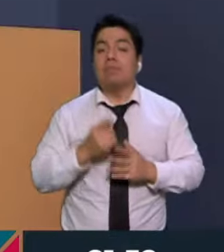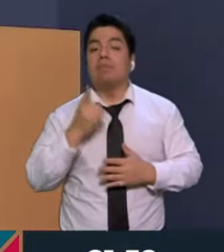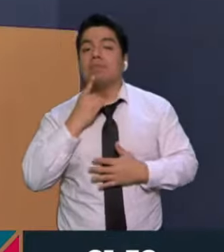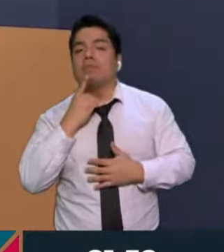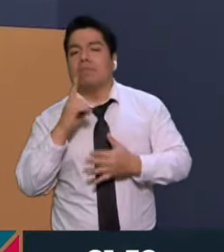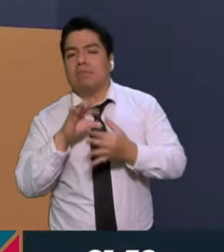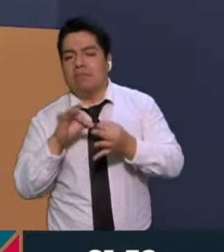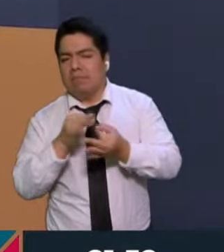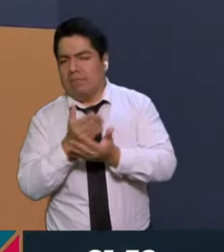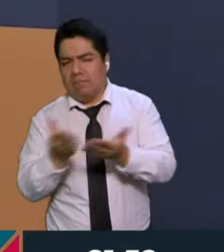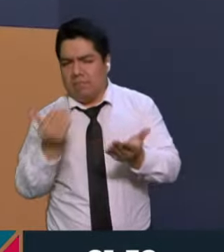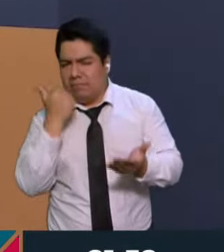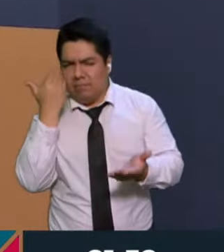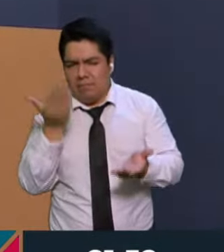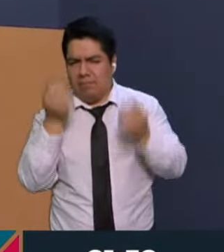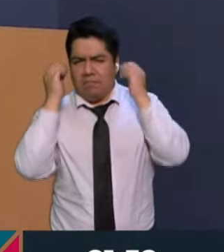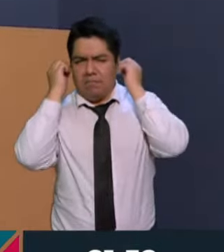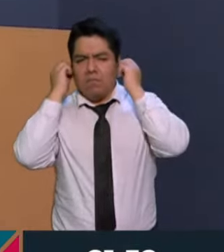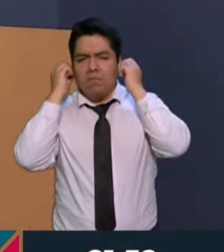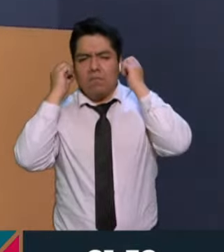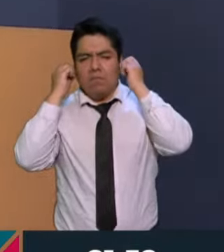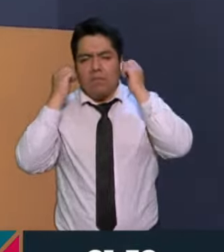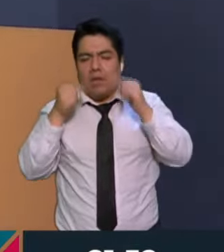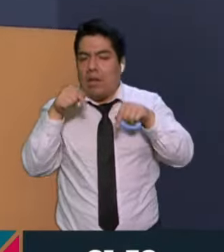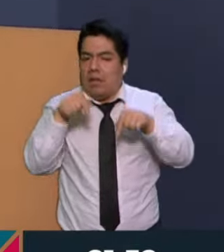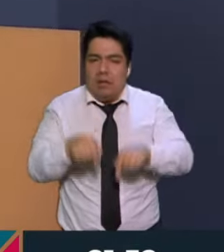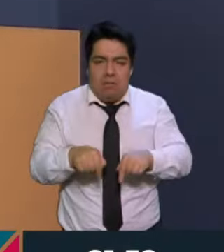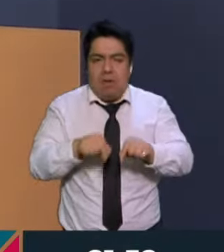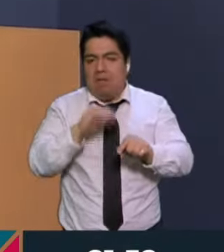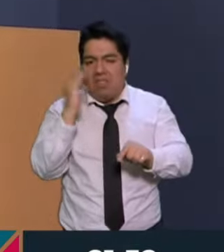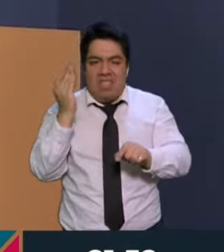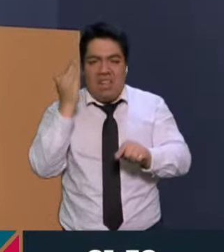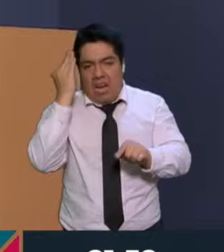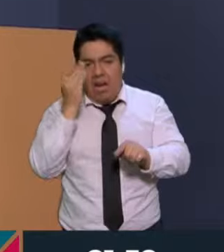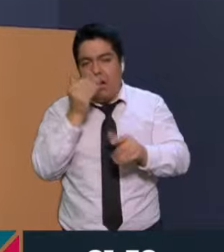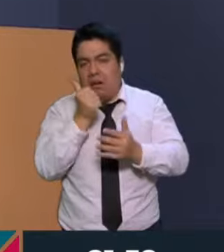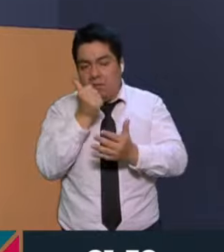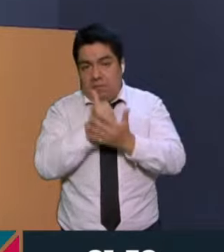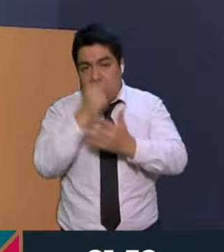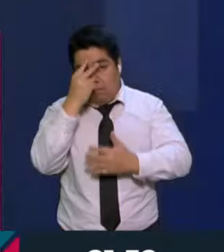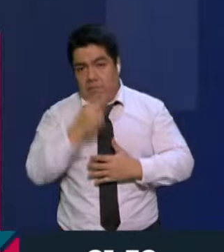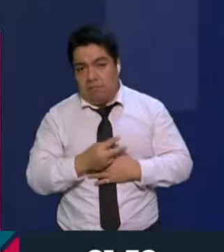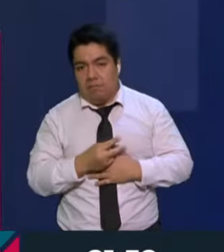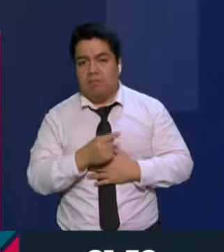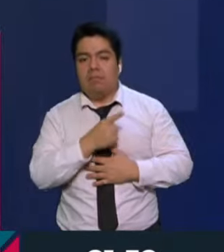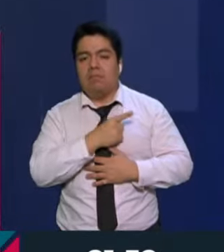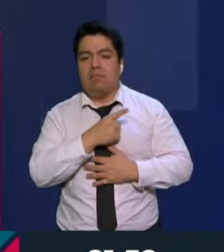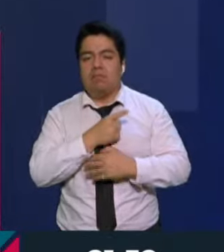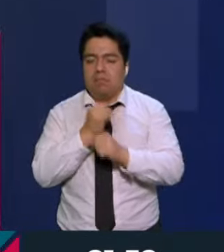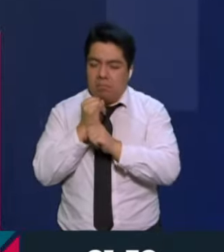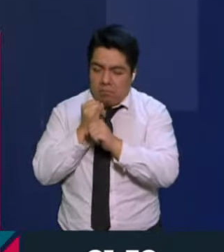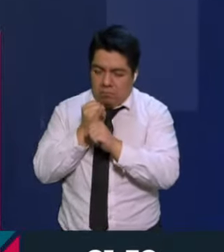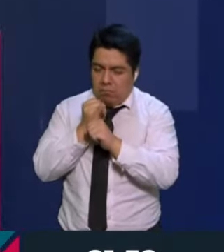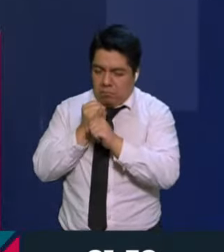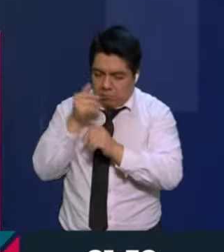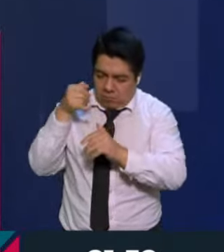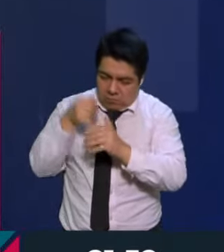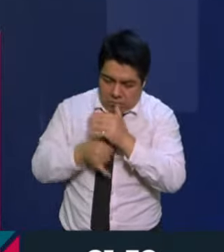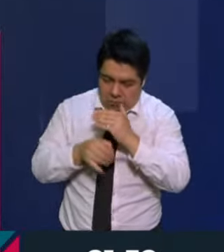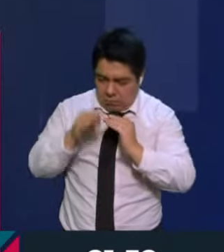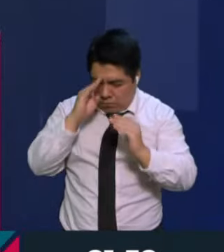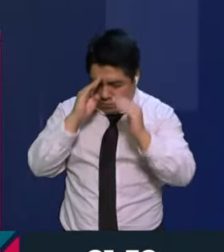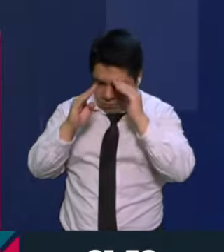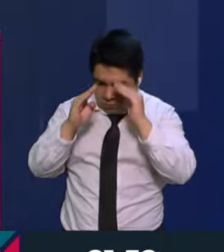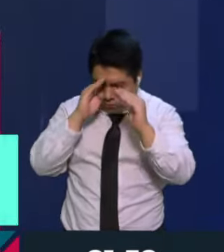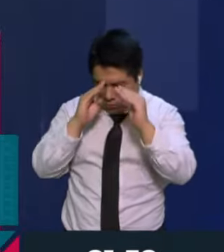quieras comentar sobre la representación, ya sea a nivel federal o en el Congreso de la Nación. Sí, que se debe hacer una profunda reflexión en este tema porque